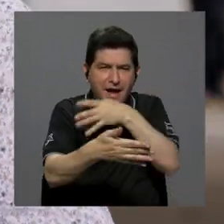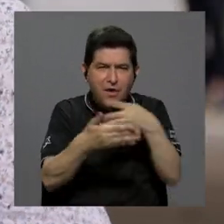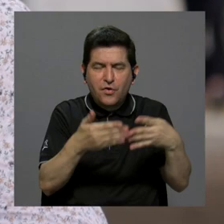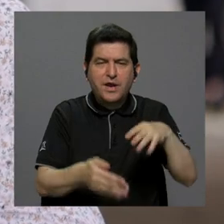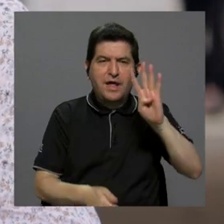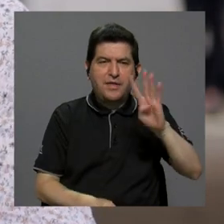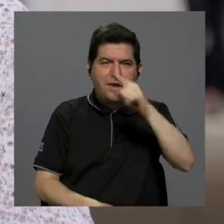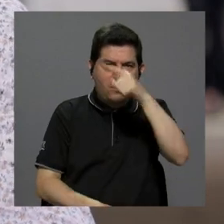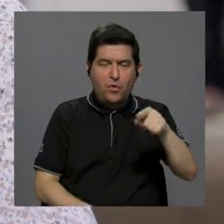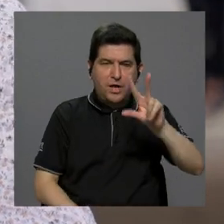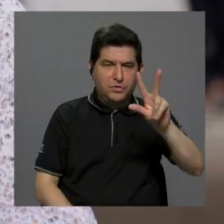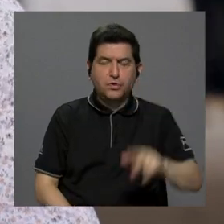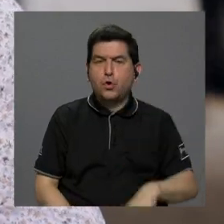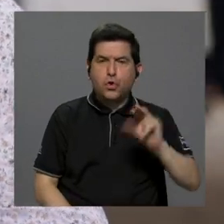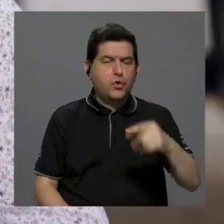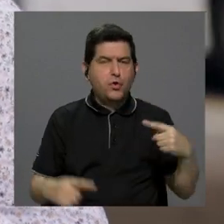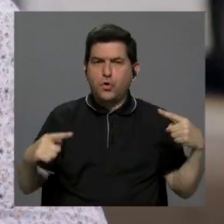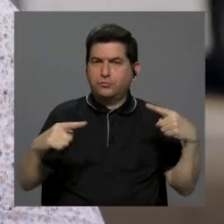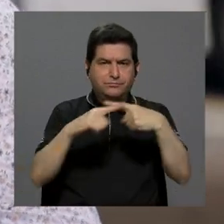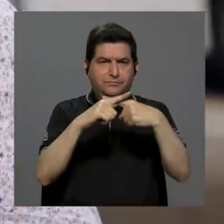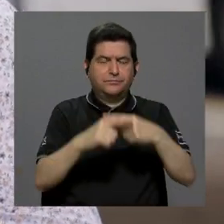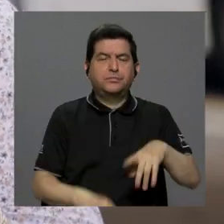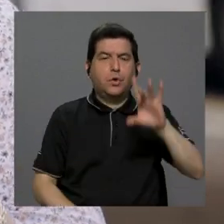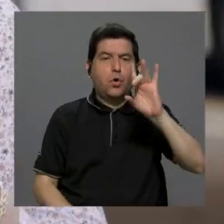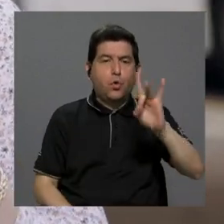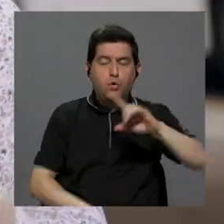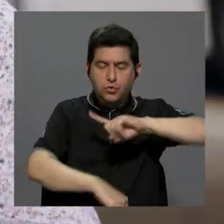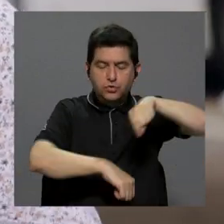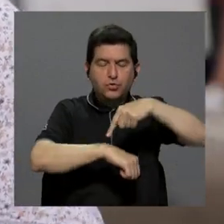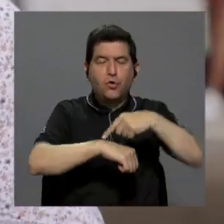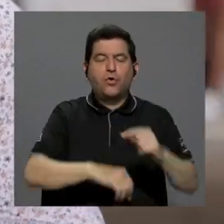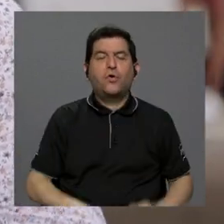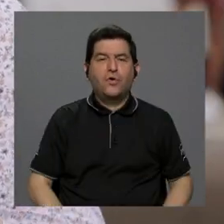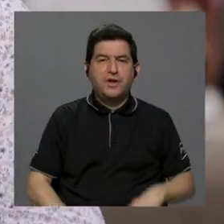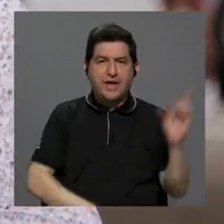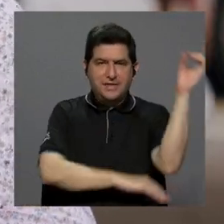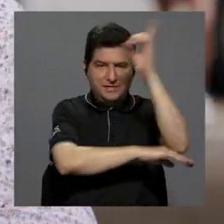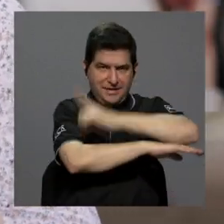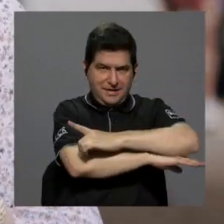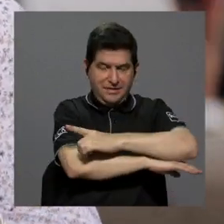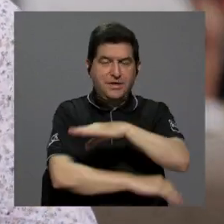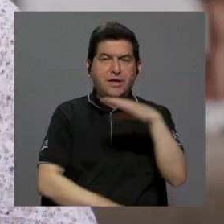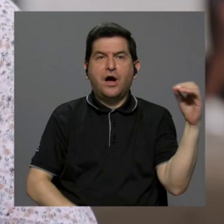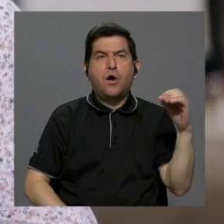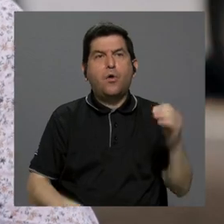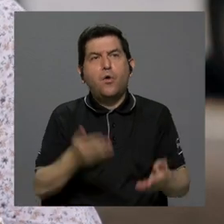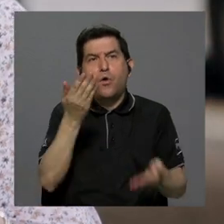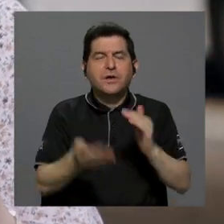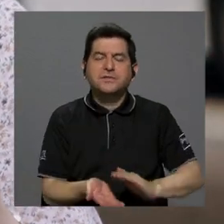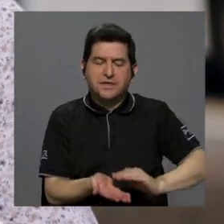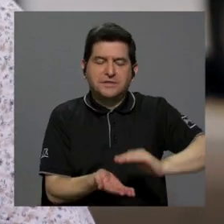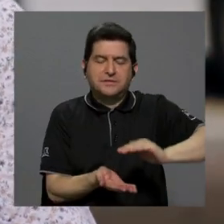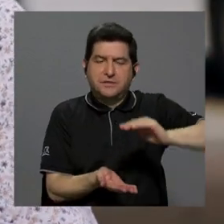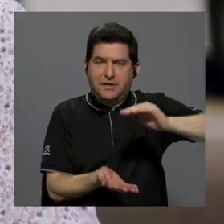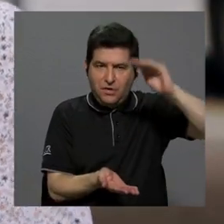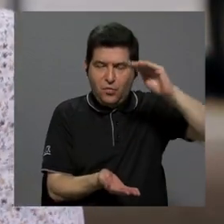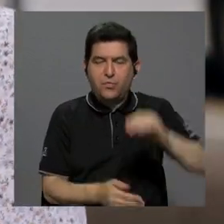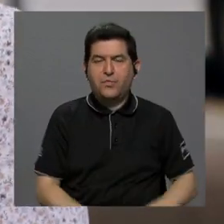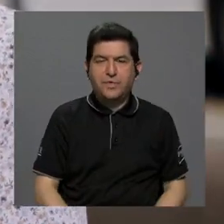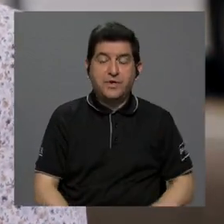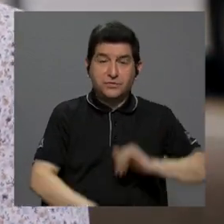esa jornada 4-3 no choca con las 8 horas diarias o con las, digamos,